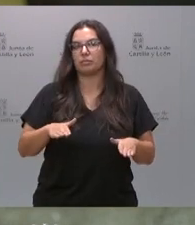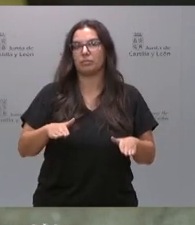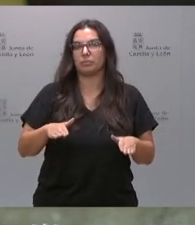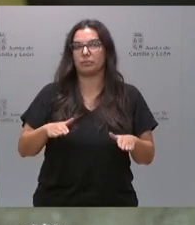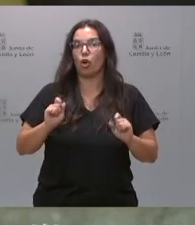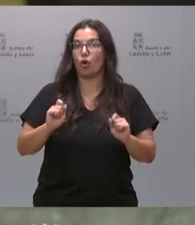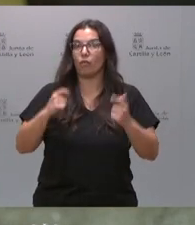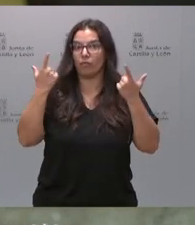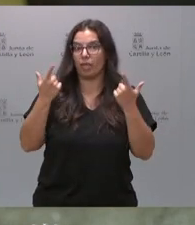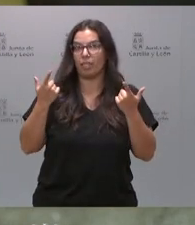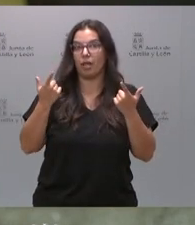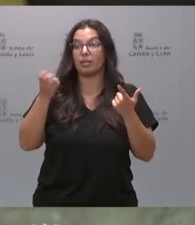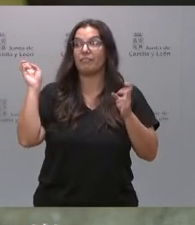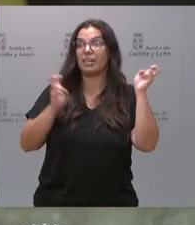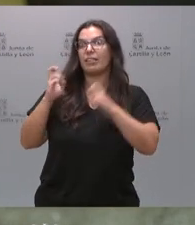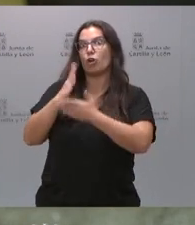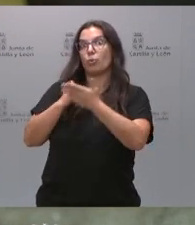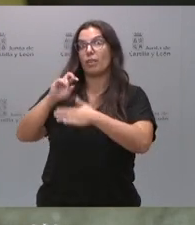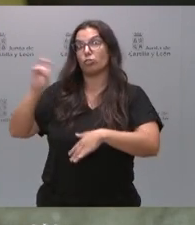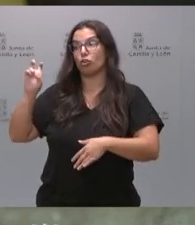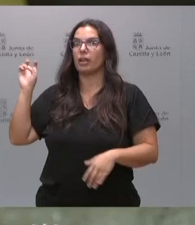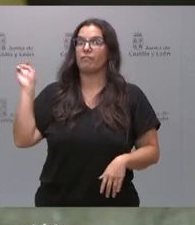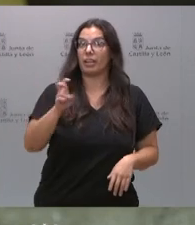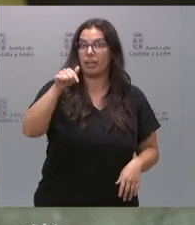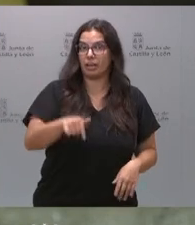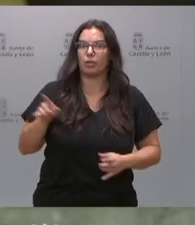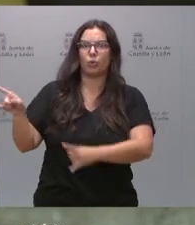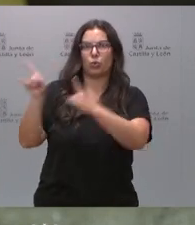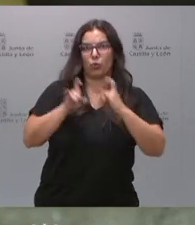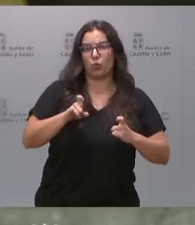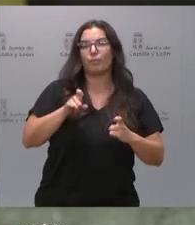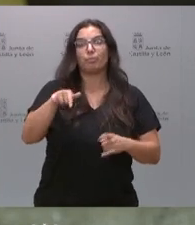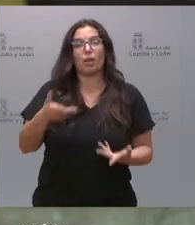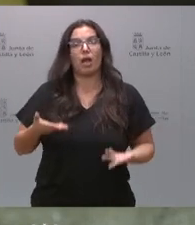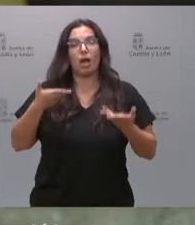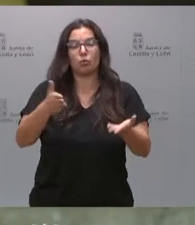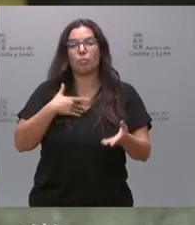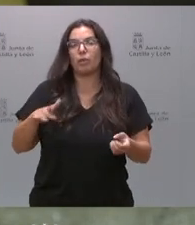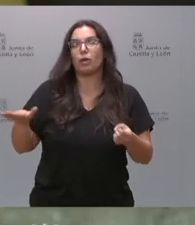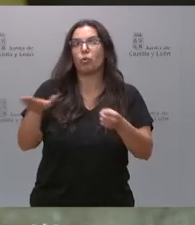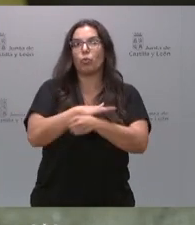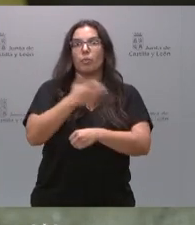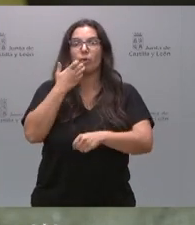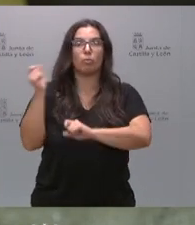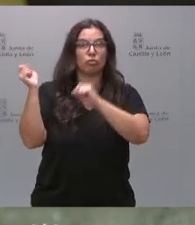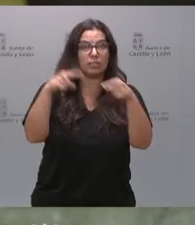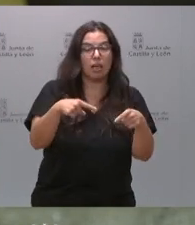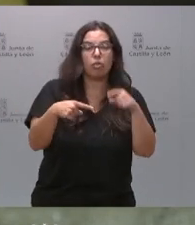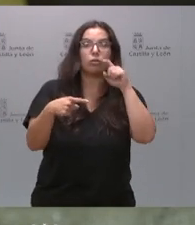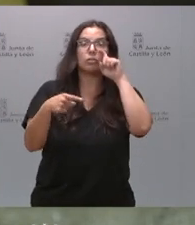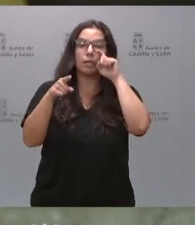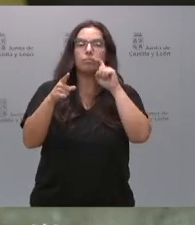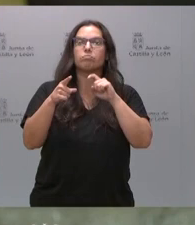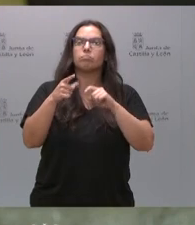León desde otras comunidades autónomas. Es una ayuda que pueden cubrir los gastos de traslado y es una